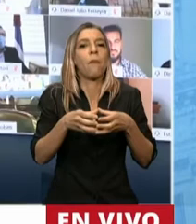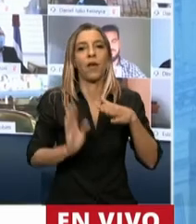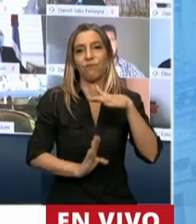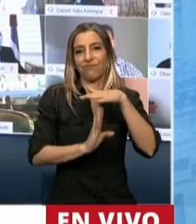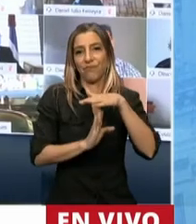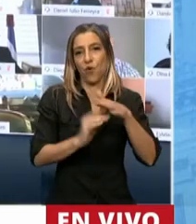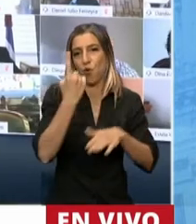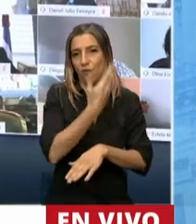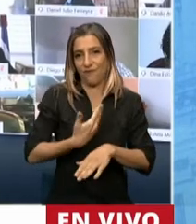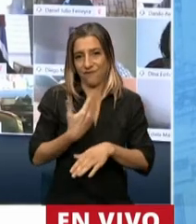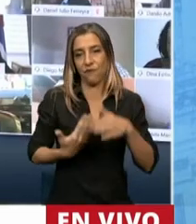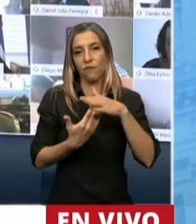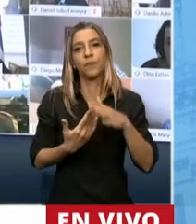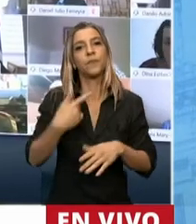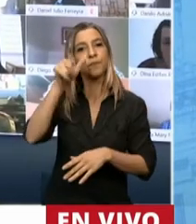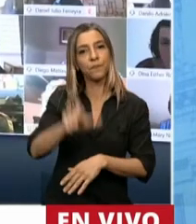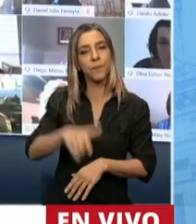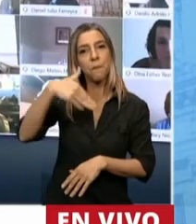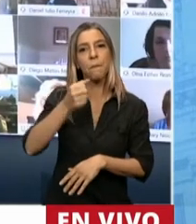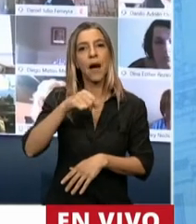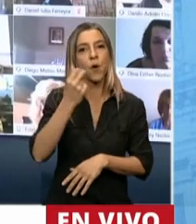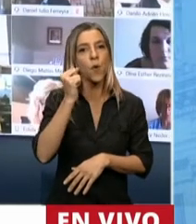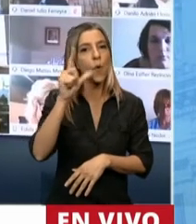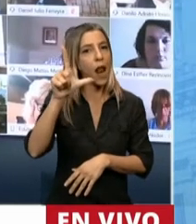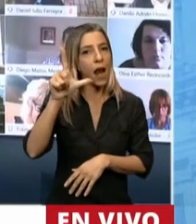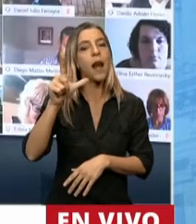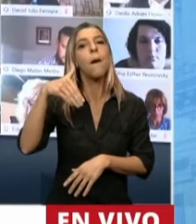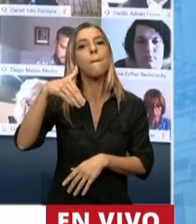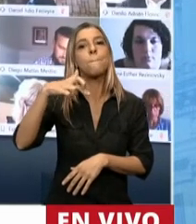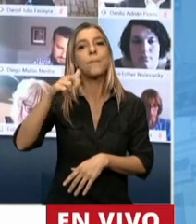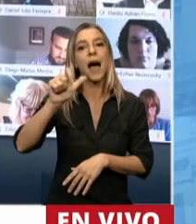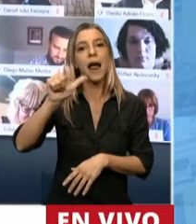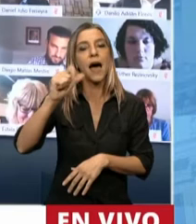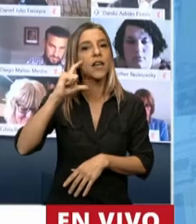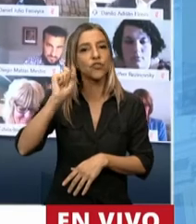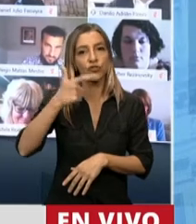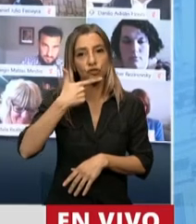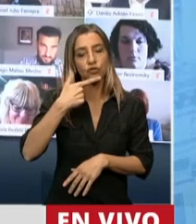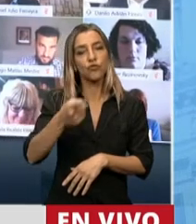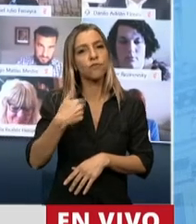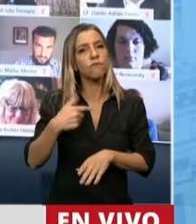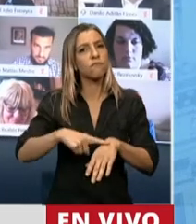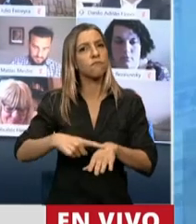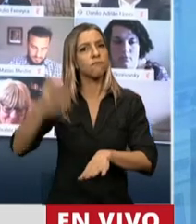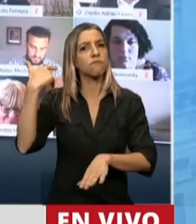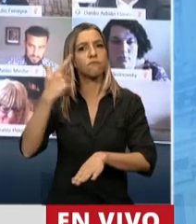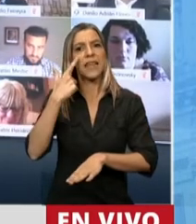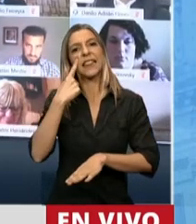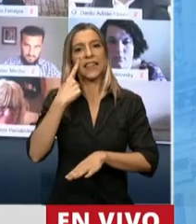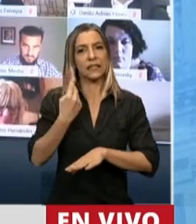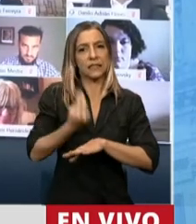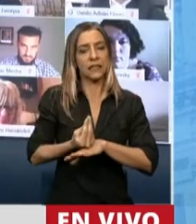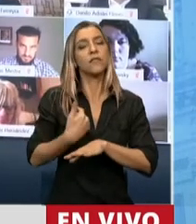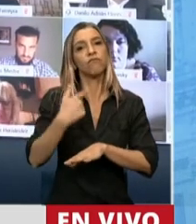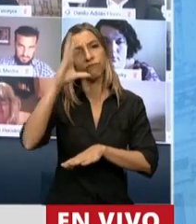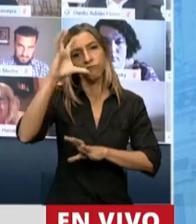ejemplar, el señor Manuel Palacios. Cuando me tocó ser intendente, tuve la visita